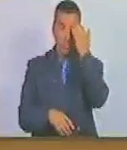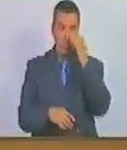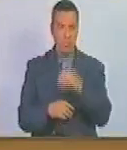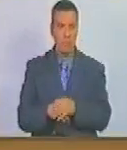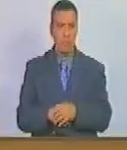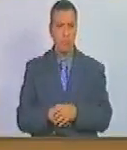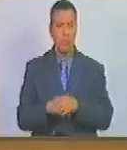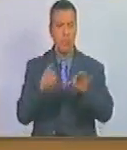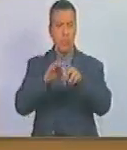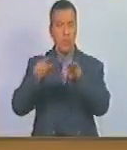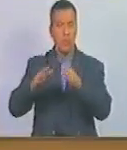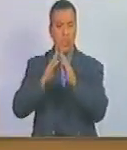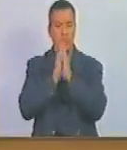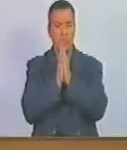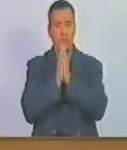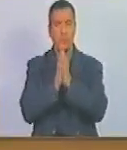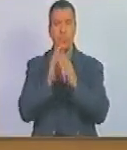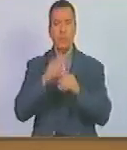Ciudadana Secretaria